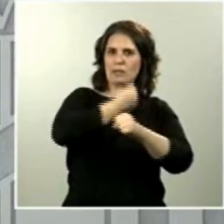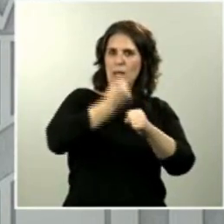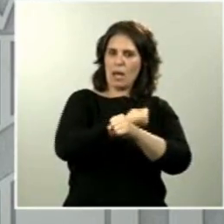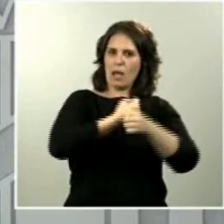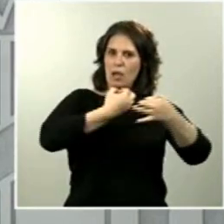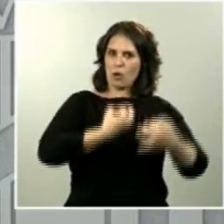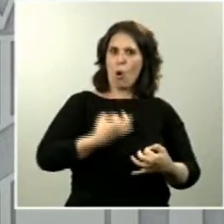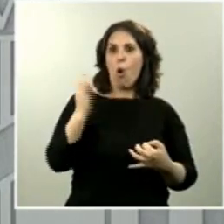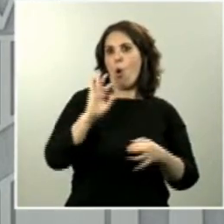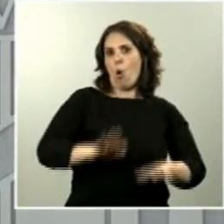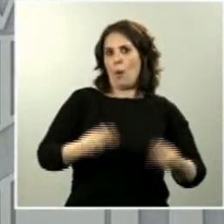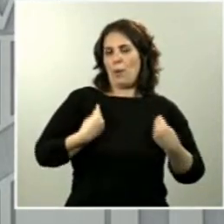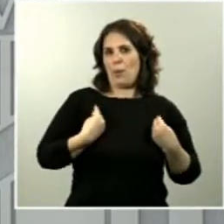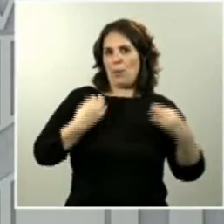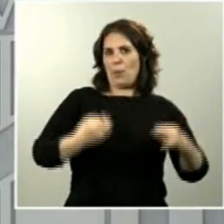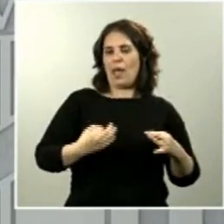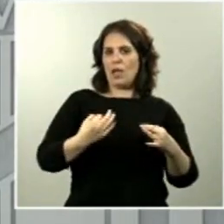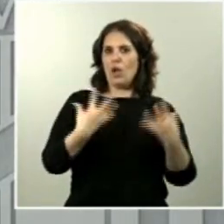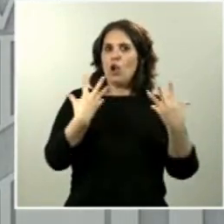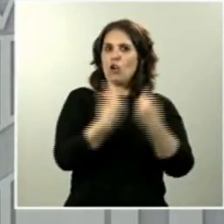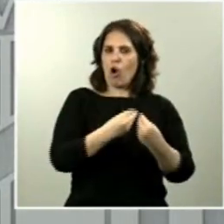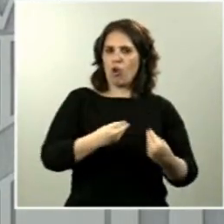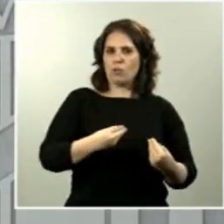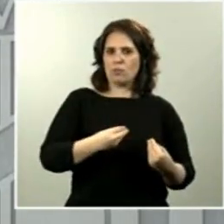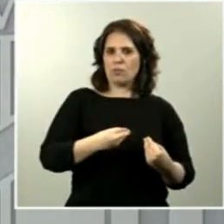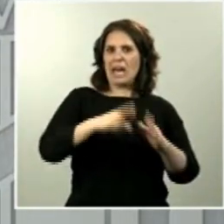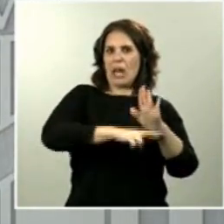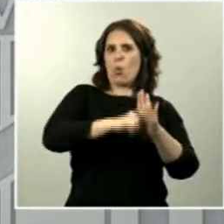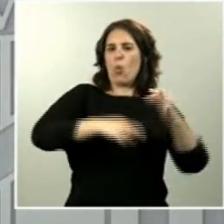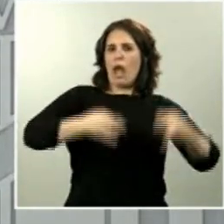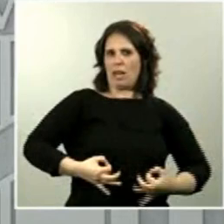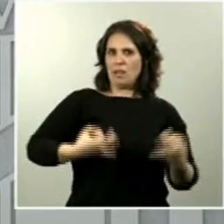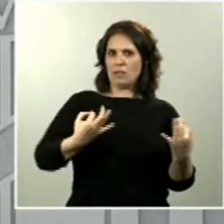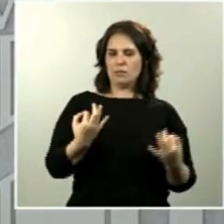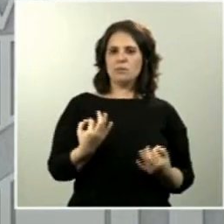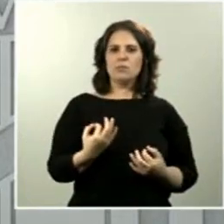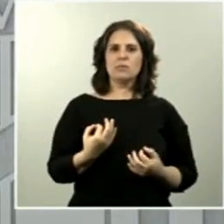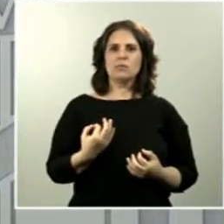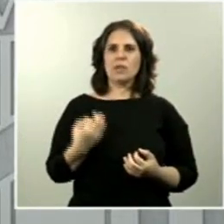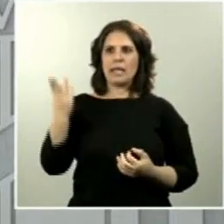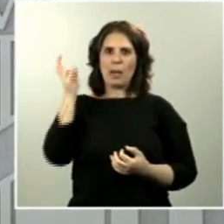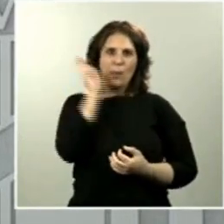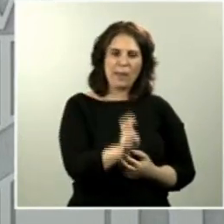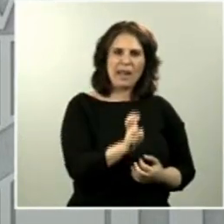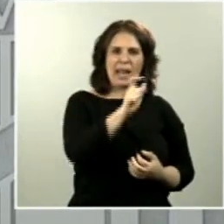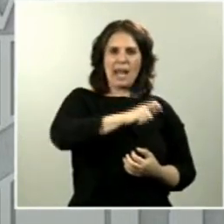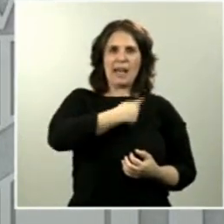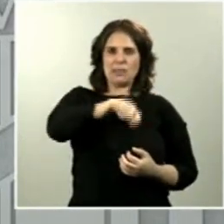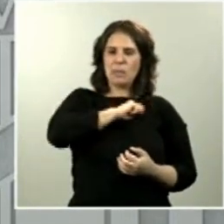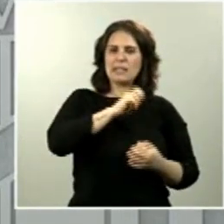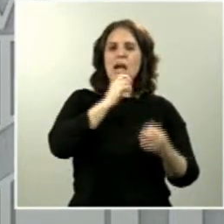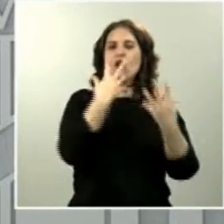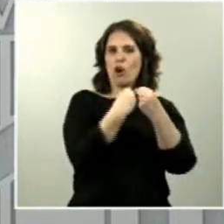regular. Ya lo que tiene que ver con personas que han entrado en nuestro país en otras condiciones, pues, evidentemente, el